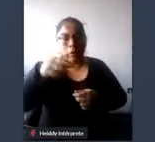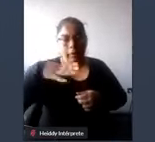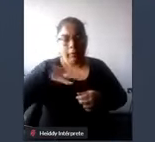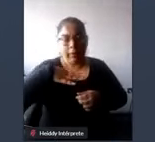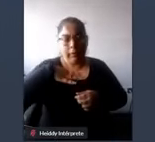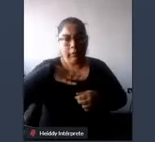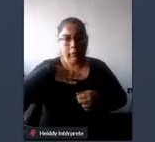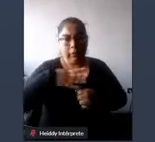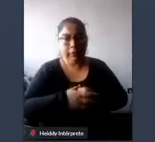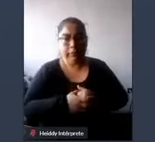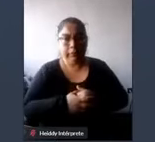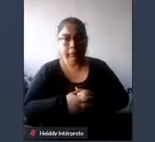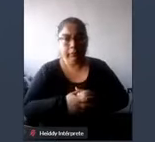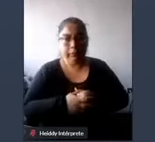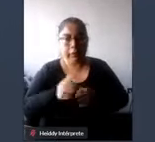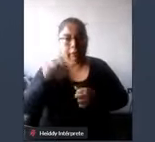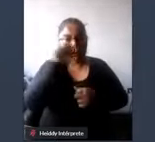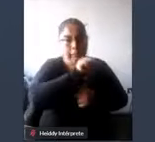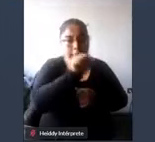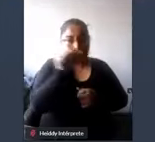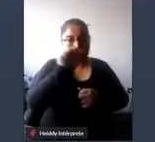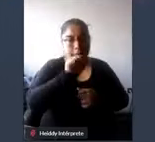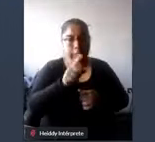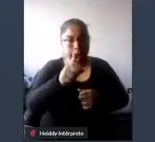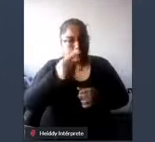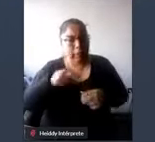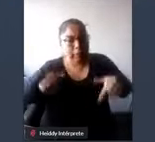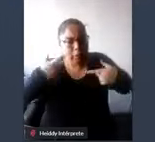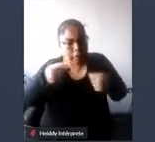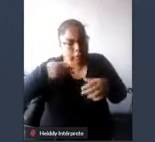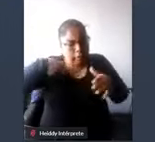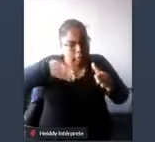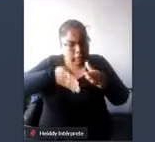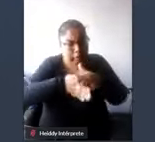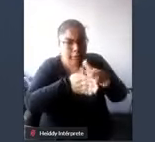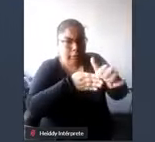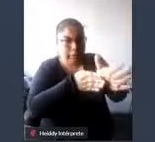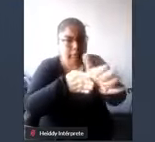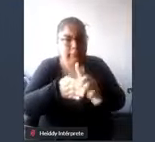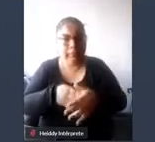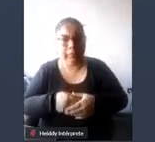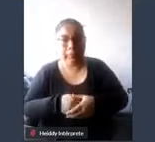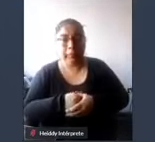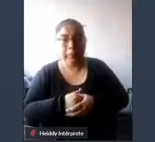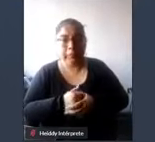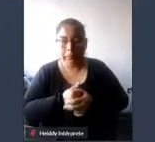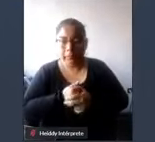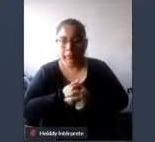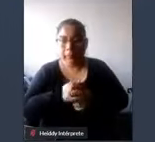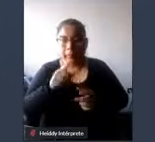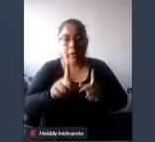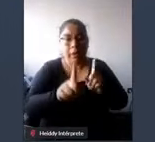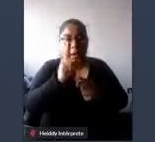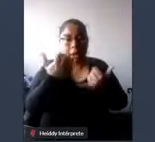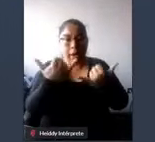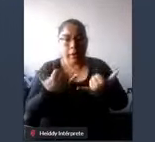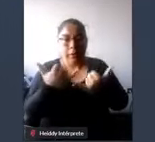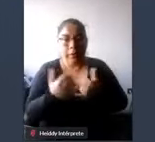de taxis accesibles que lamentablemente